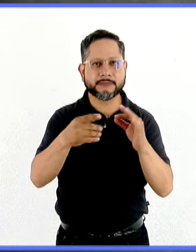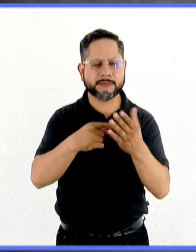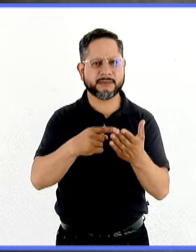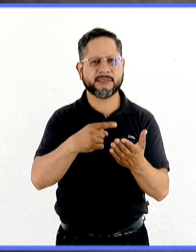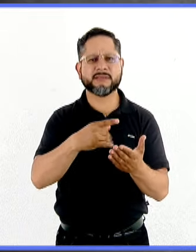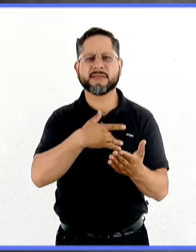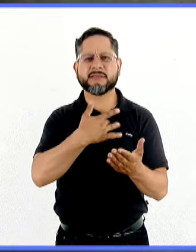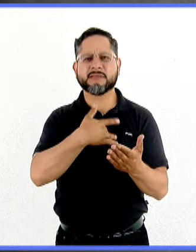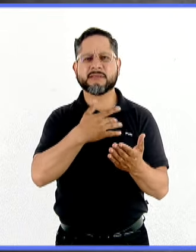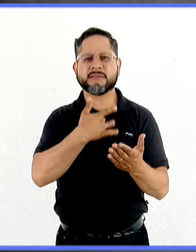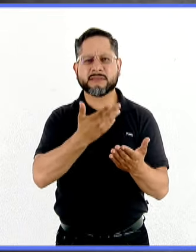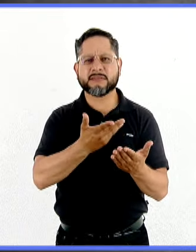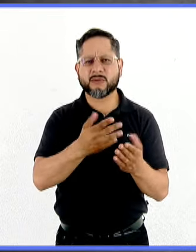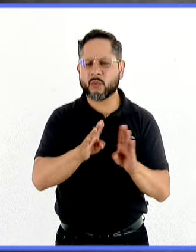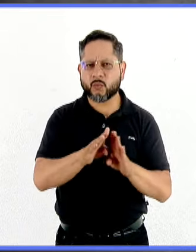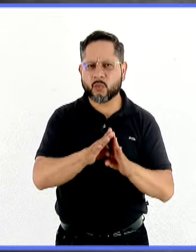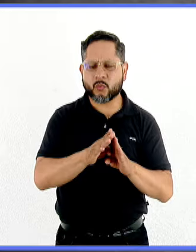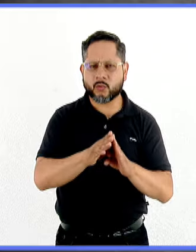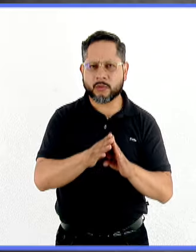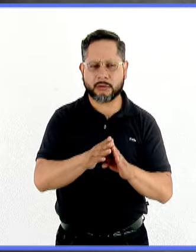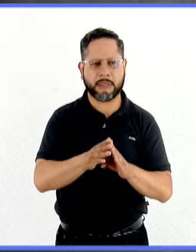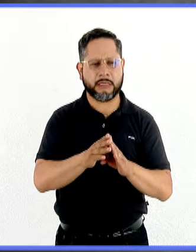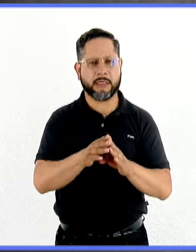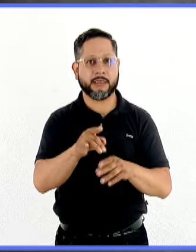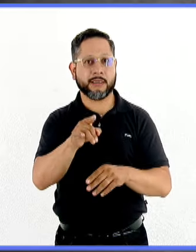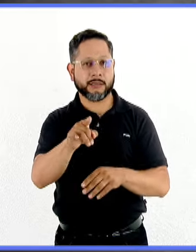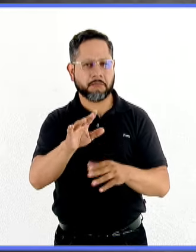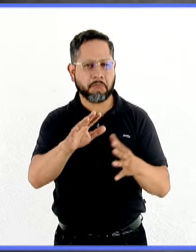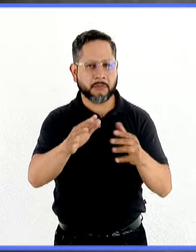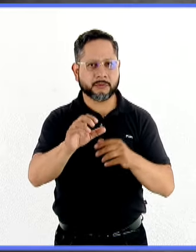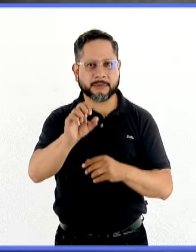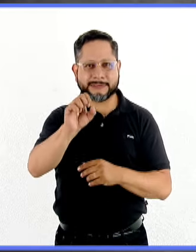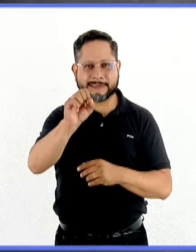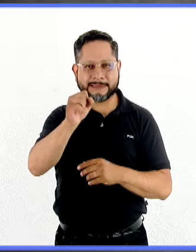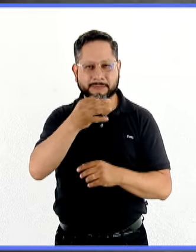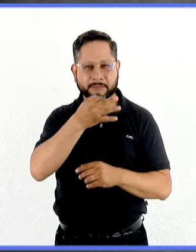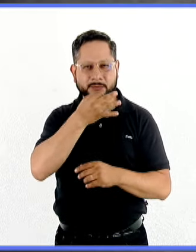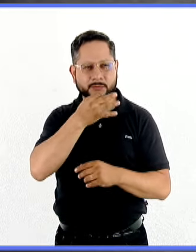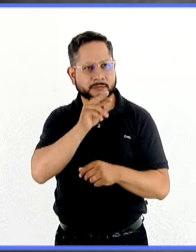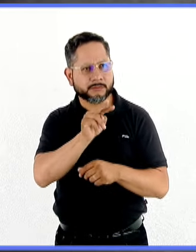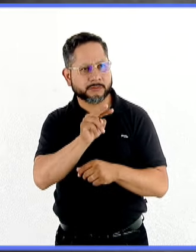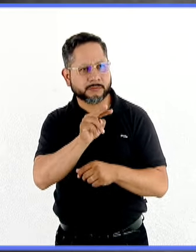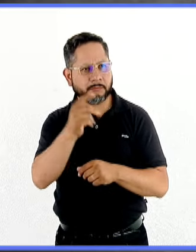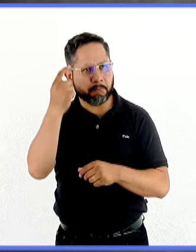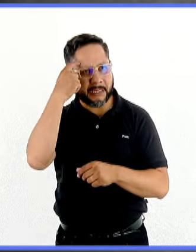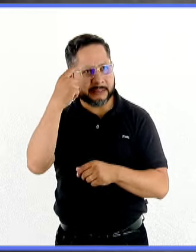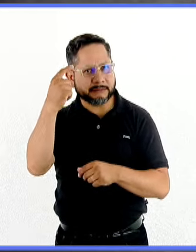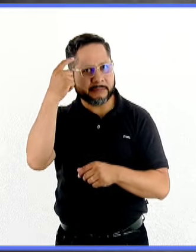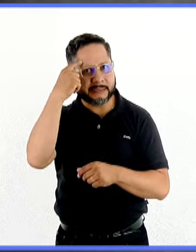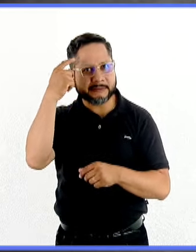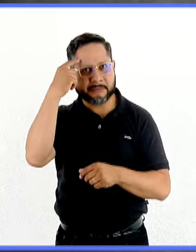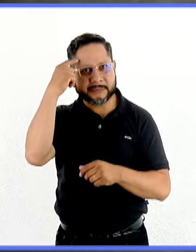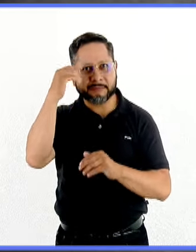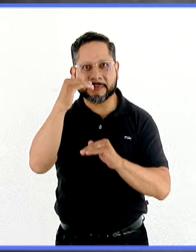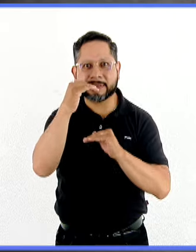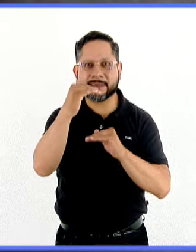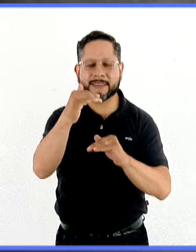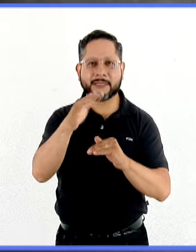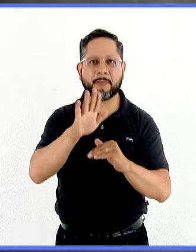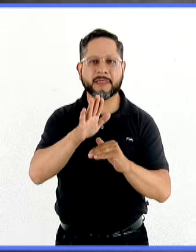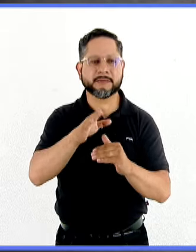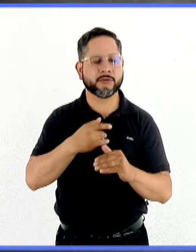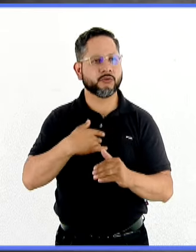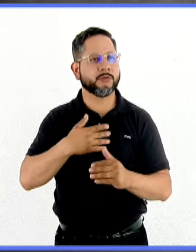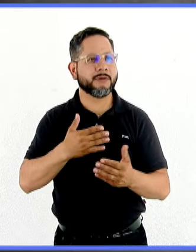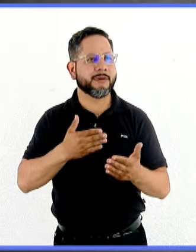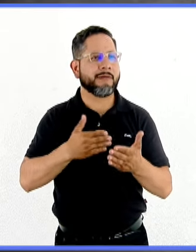sintomatología. Y se habla de que al menos 60 minutos del día tendrían que estar estos pensamientos, estas acciones interfiriendo